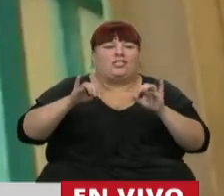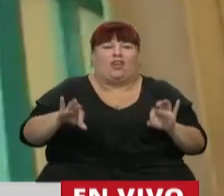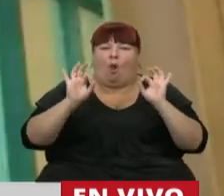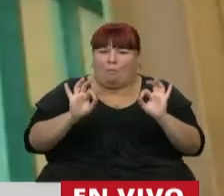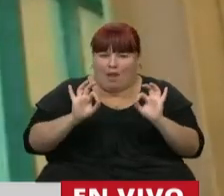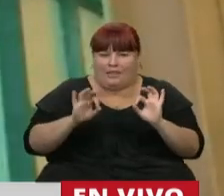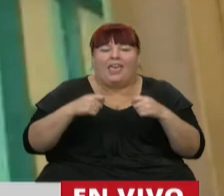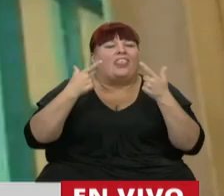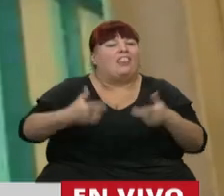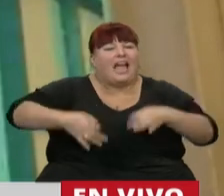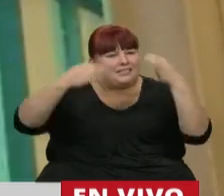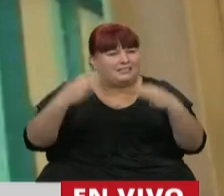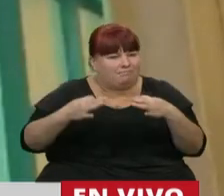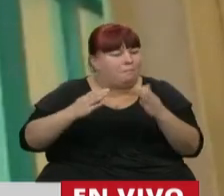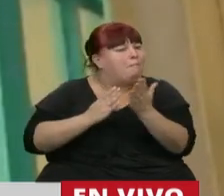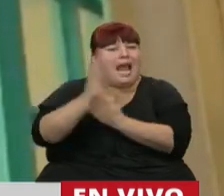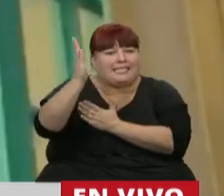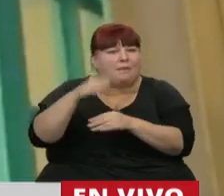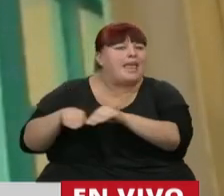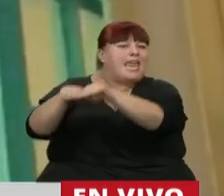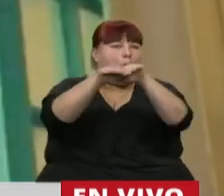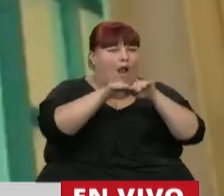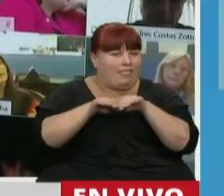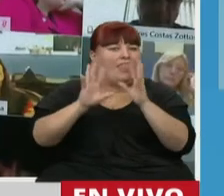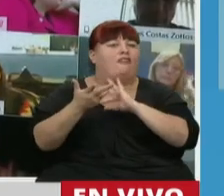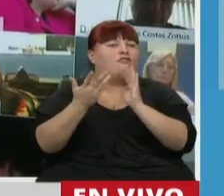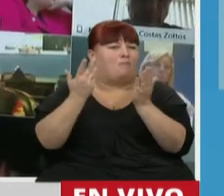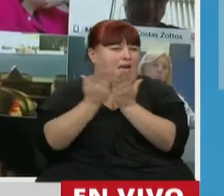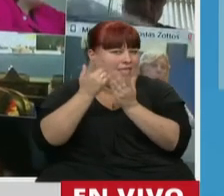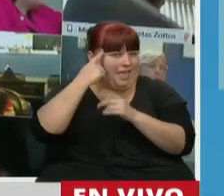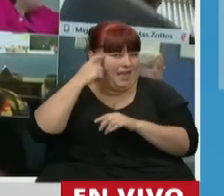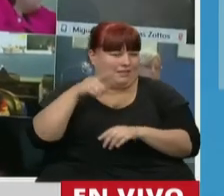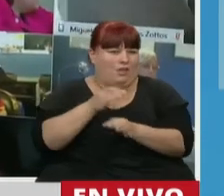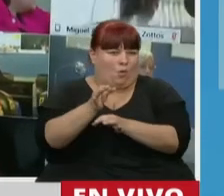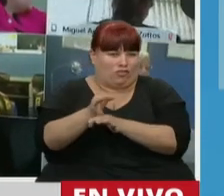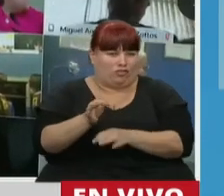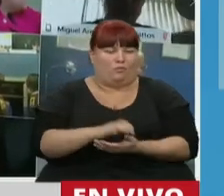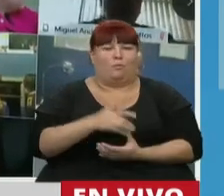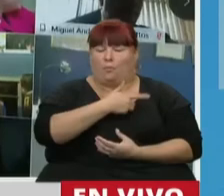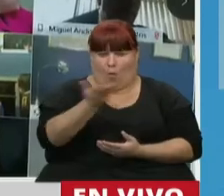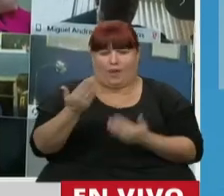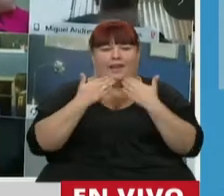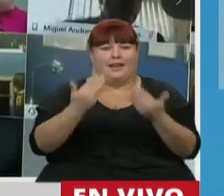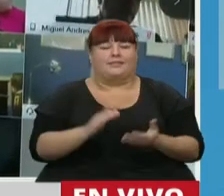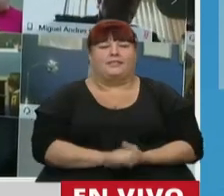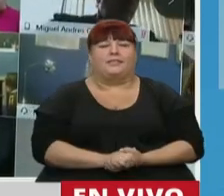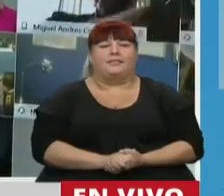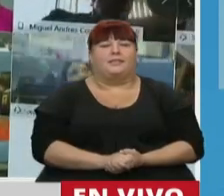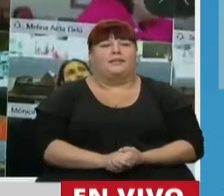y garantizar de una vez y para siempre la igualdad de condiciones en el acceso a la educación pública. Muchas gracias.